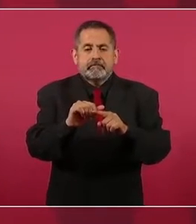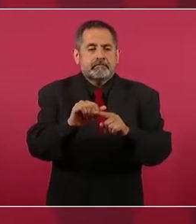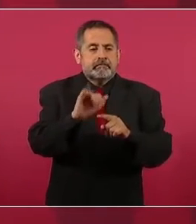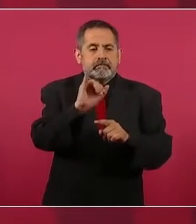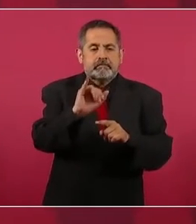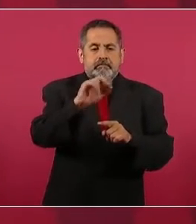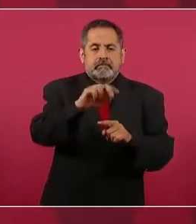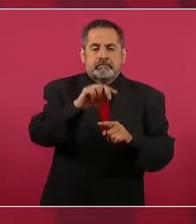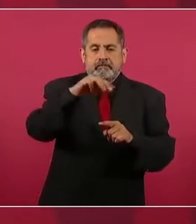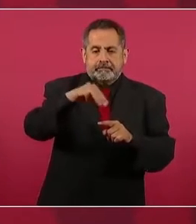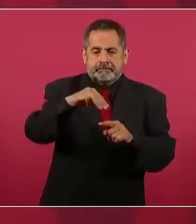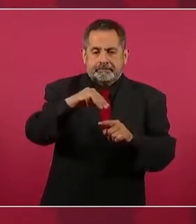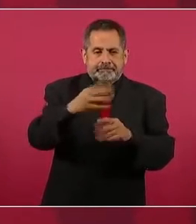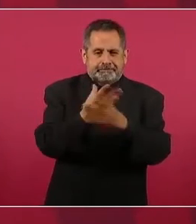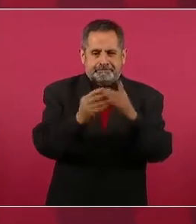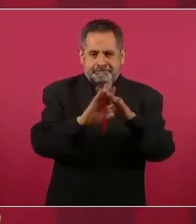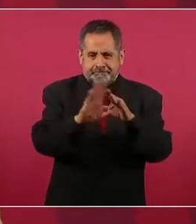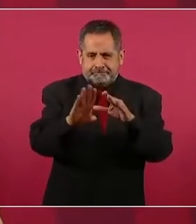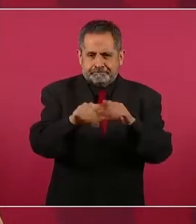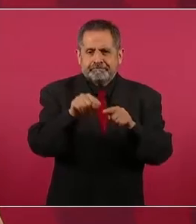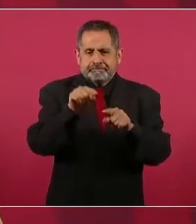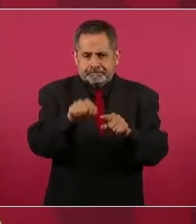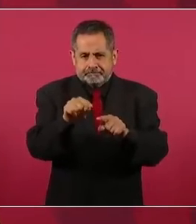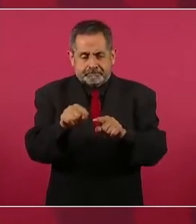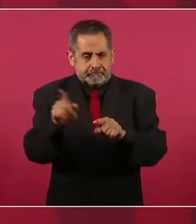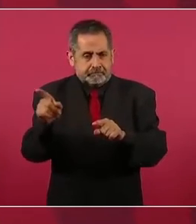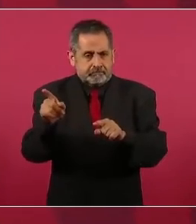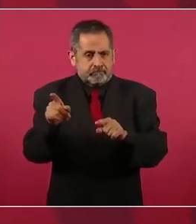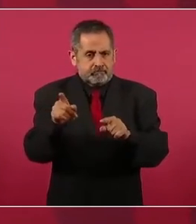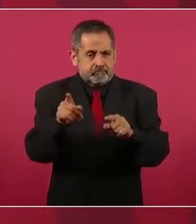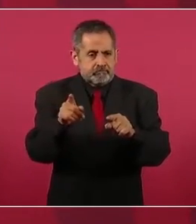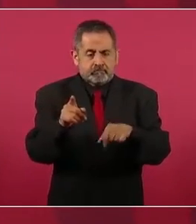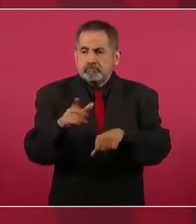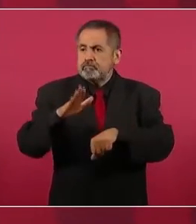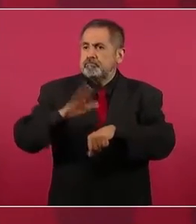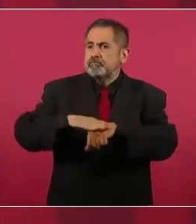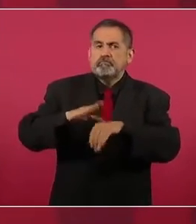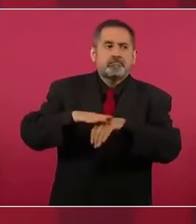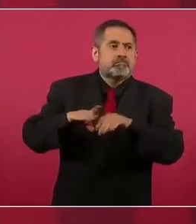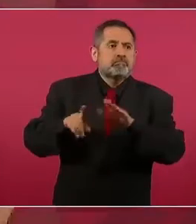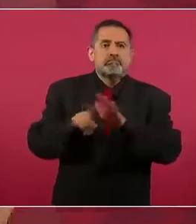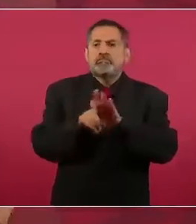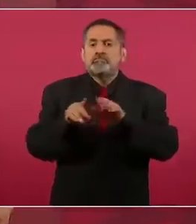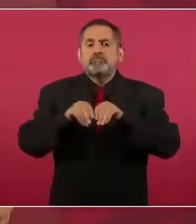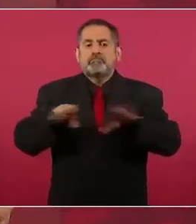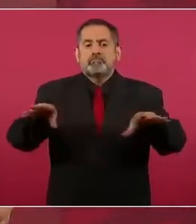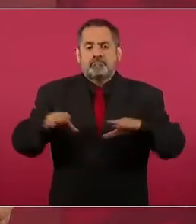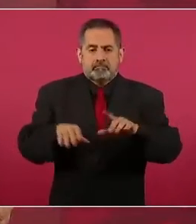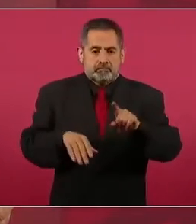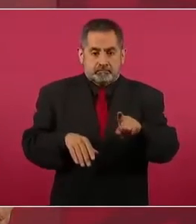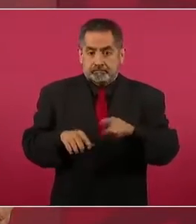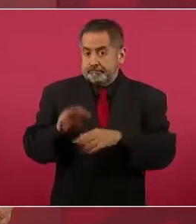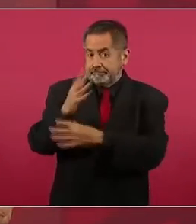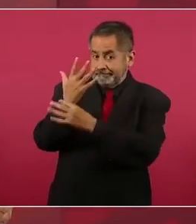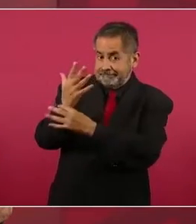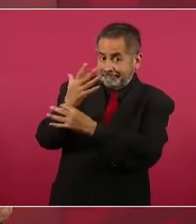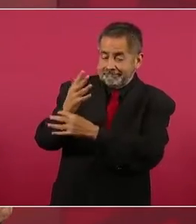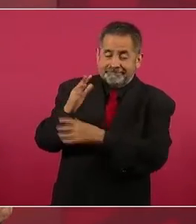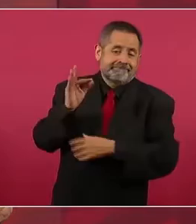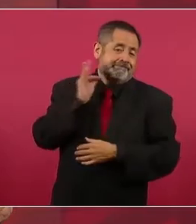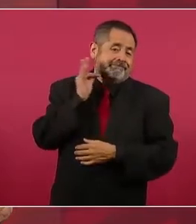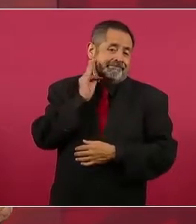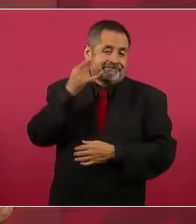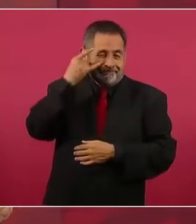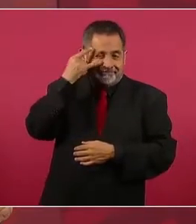una alerta, la Fiscalía de Campeche.